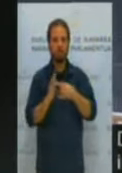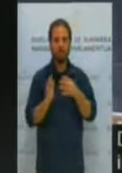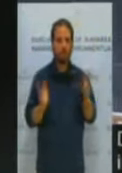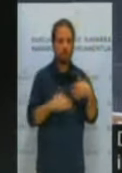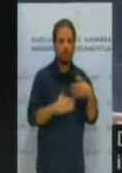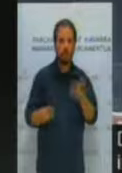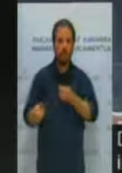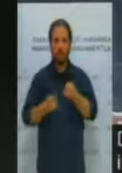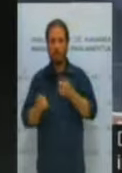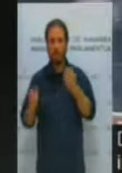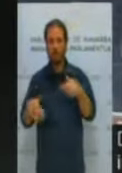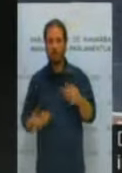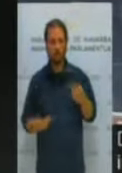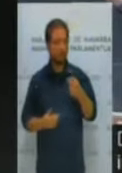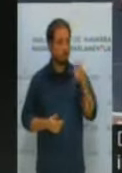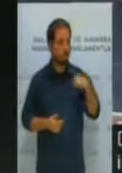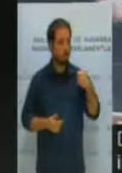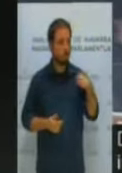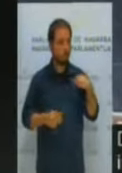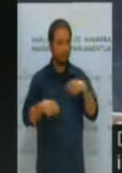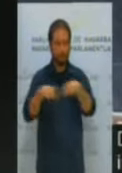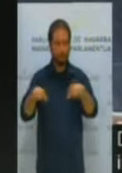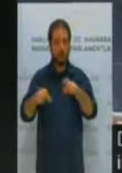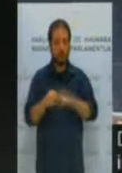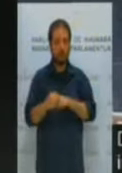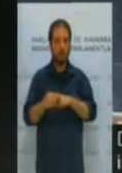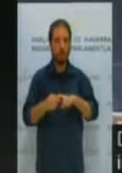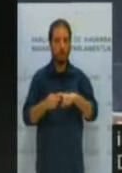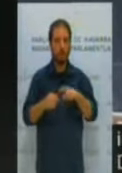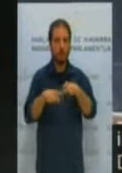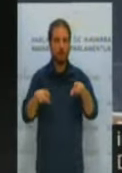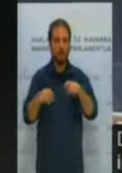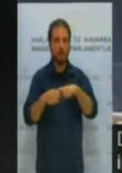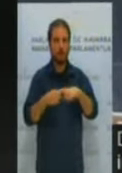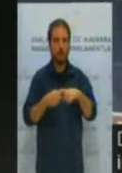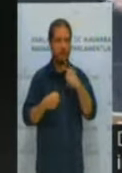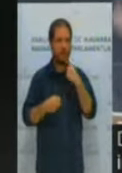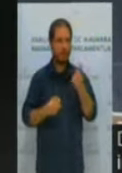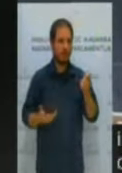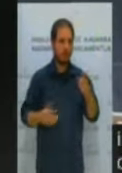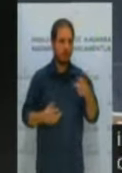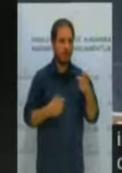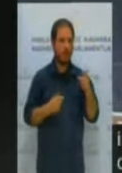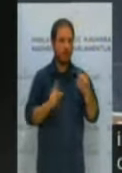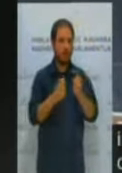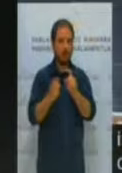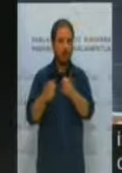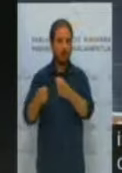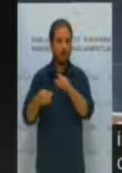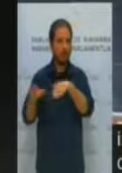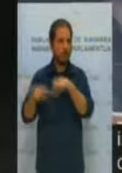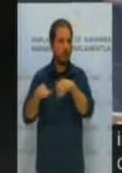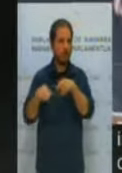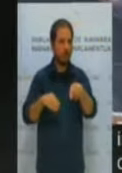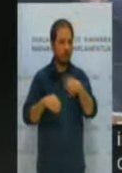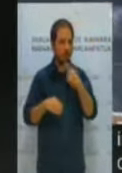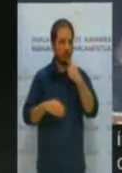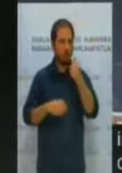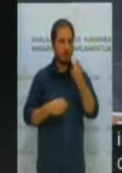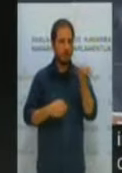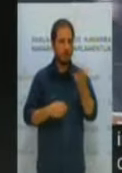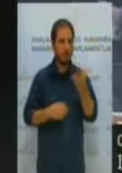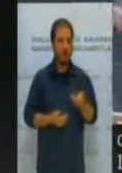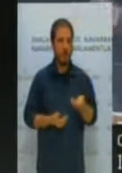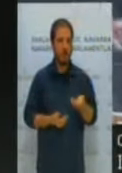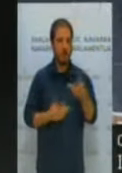coordinación y lo dicen ellos, escúcheles, escúcheles cómo salen de las reuniones, de esas reuniones a las que se les están convocando. Incluso también,